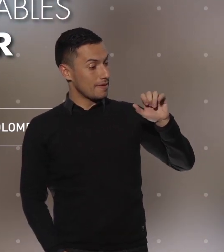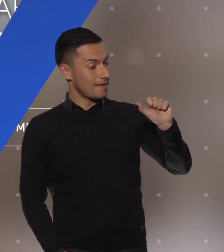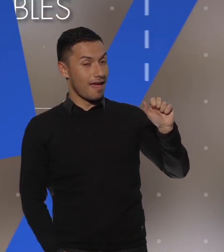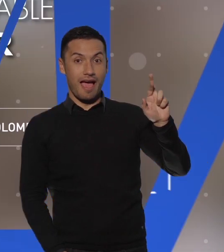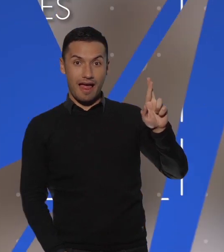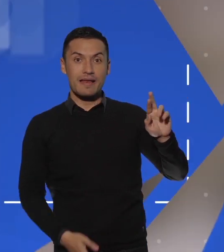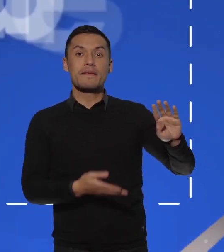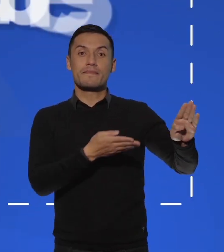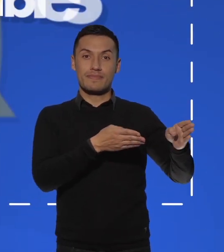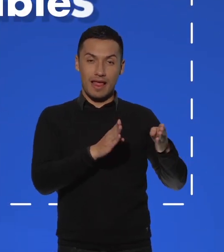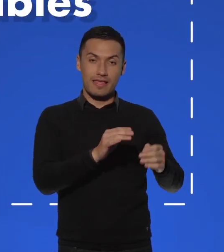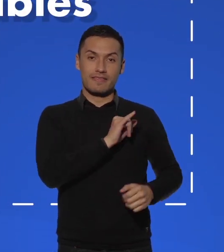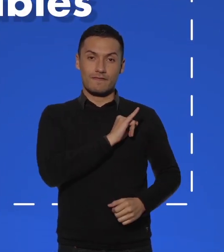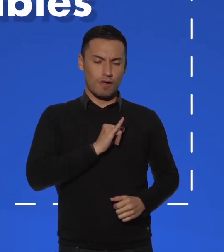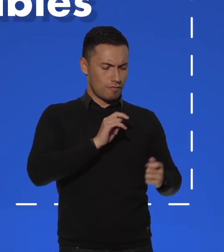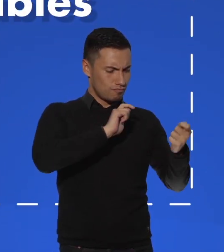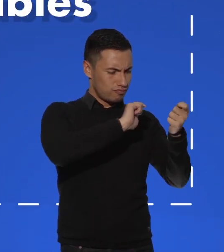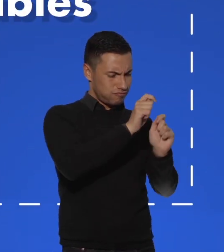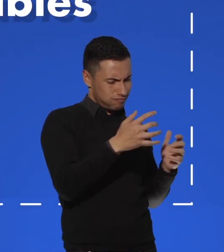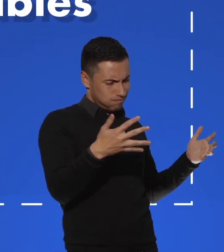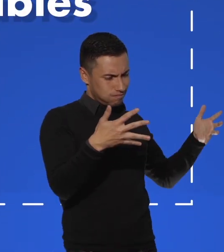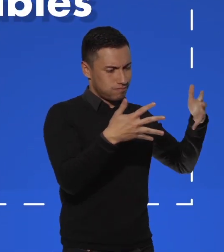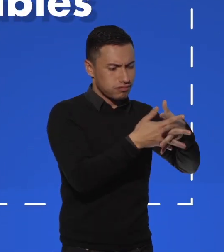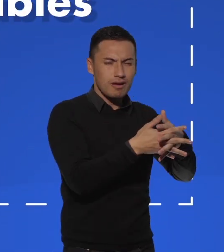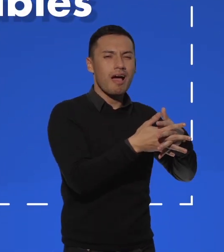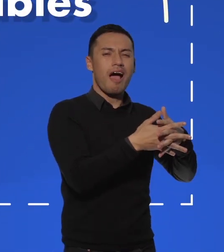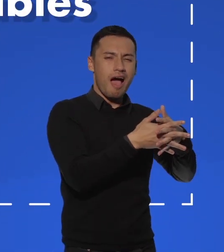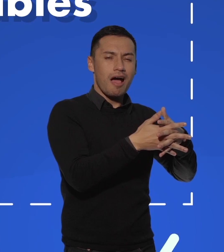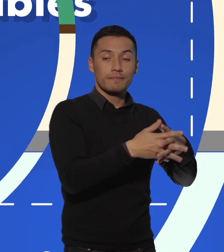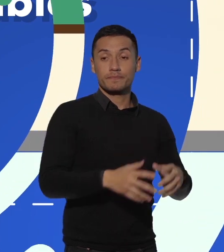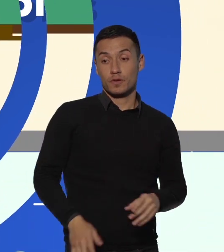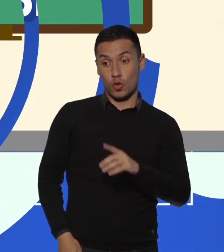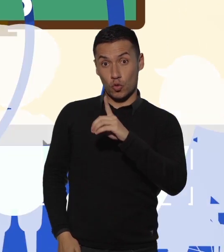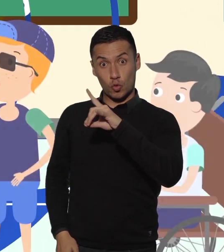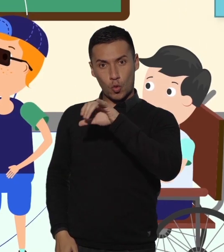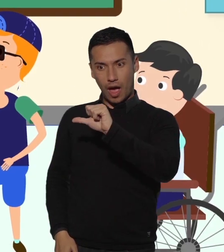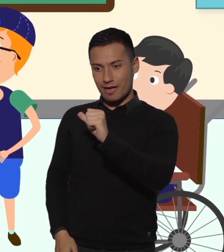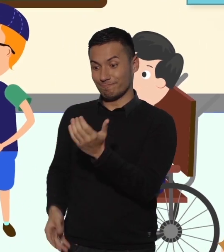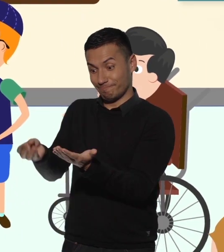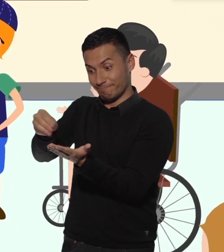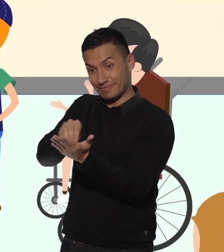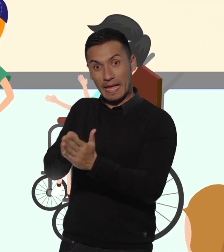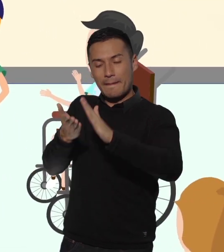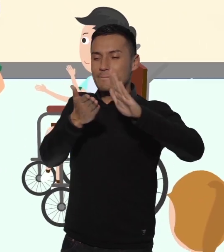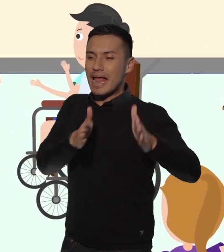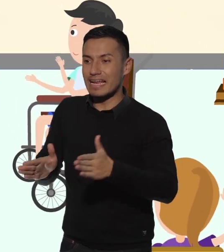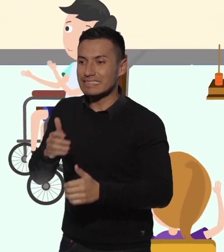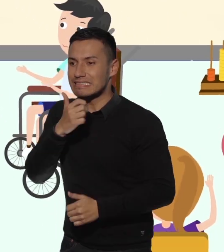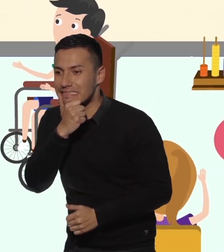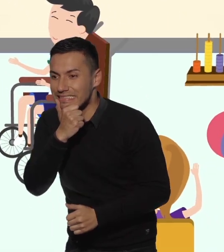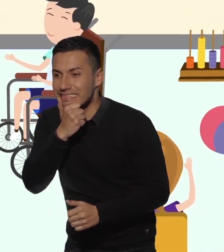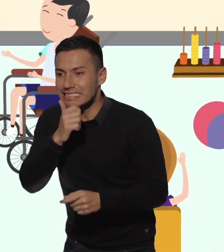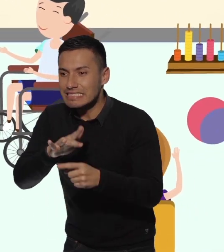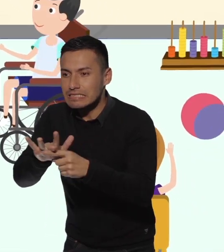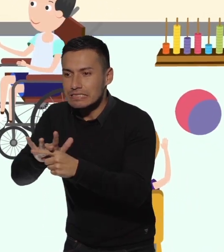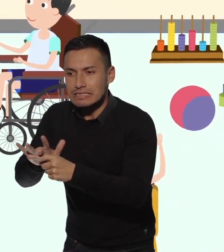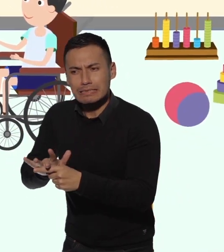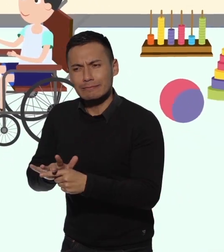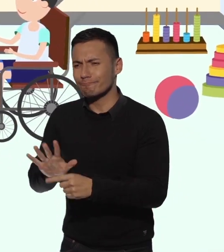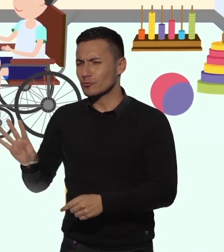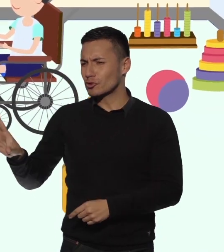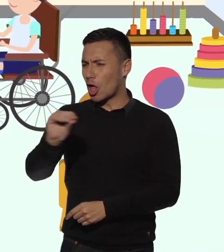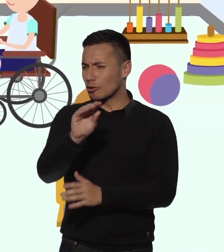El PIAR, Plan Individual de Ajustes Razonables, surge cuando la planeación con DUA no es suficiente para lograr que todos los